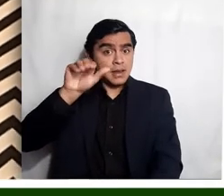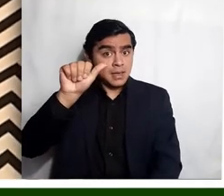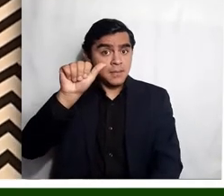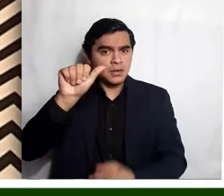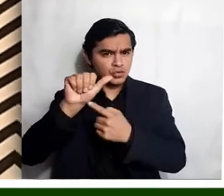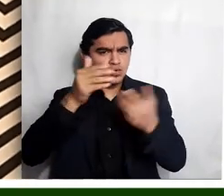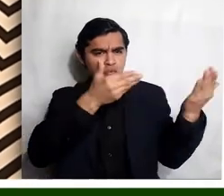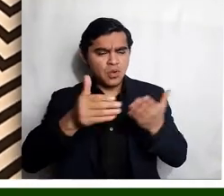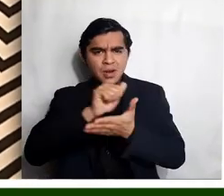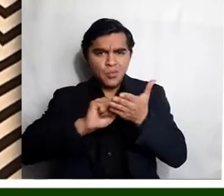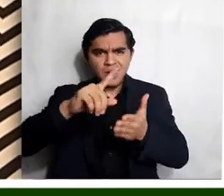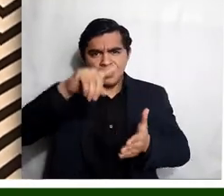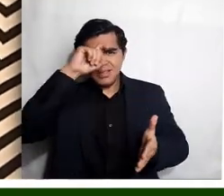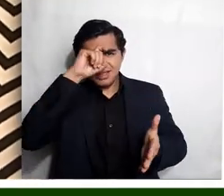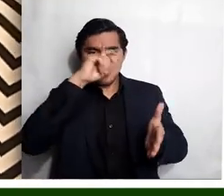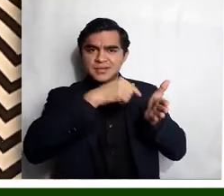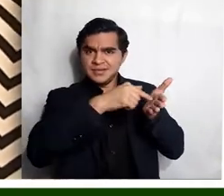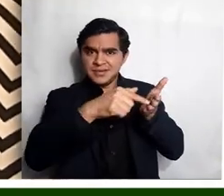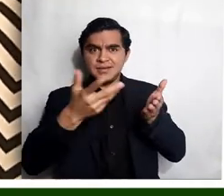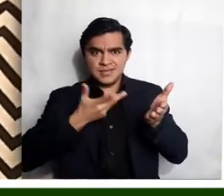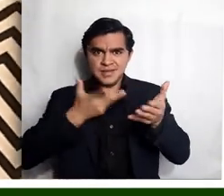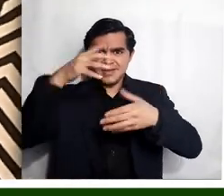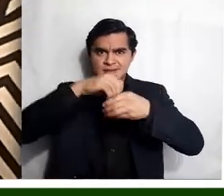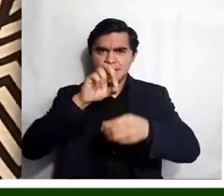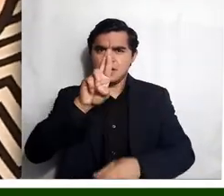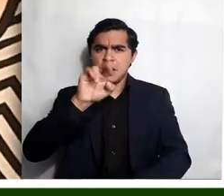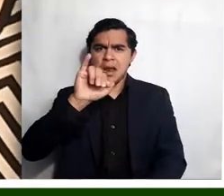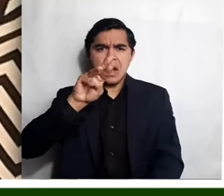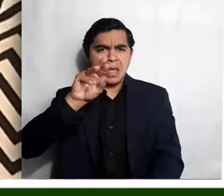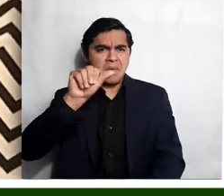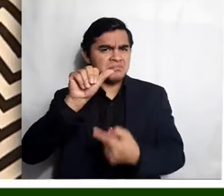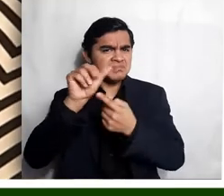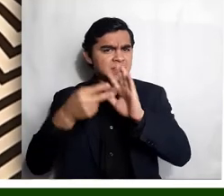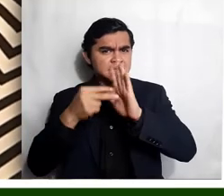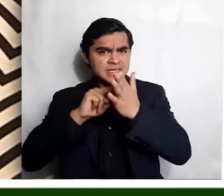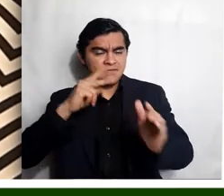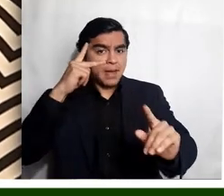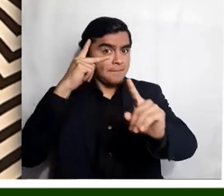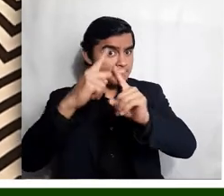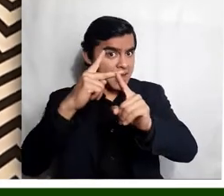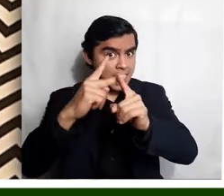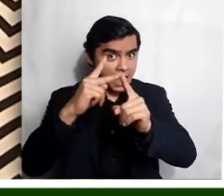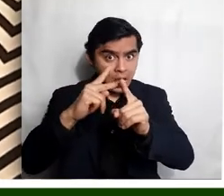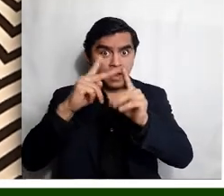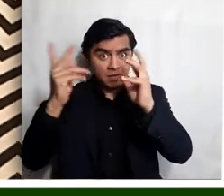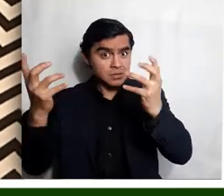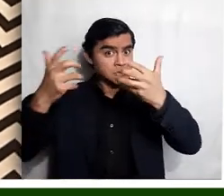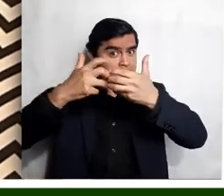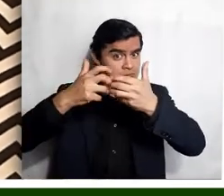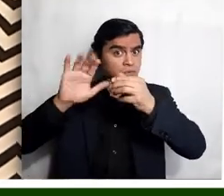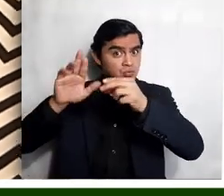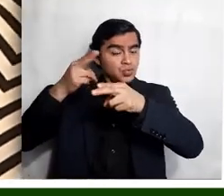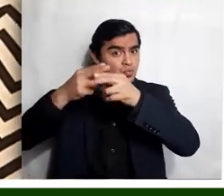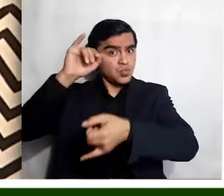Traje algunas adivinanzas que es mi rima. ¿Cuál es la rima? Pues son palabras que tienen la misma terminación que son anuales